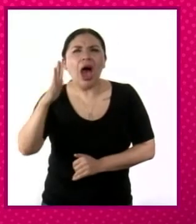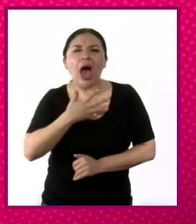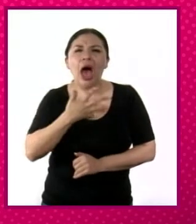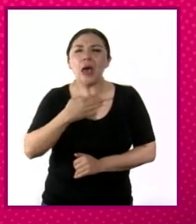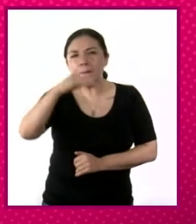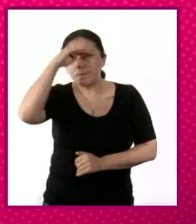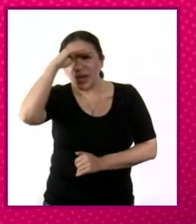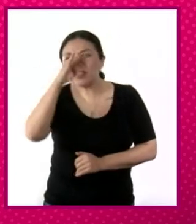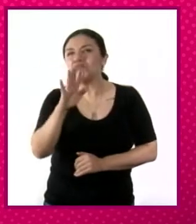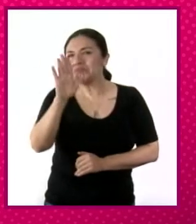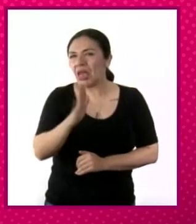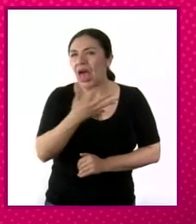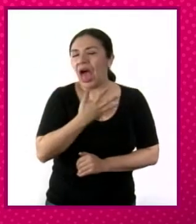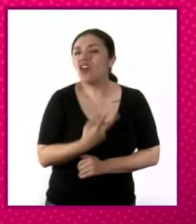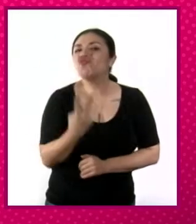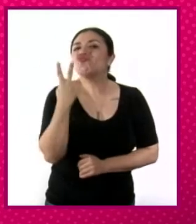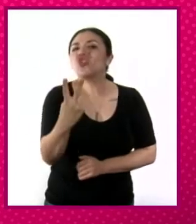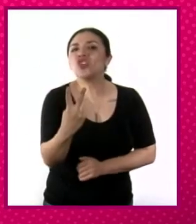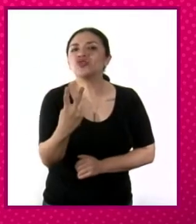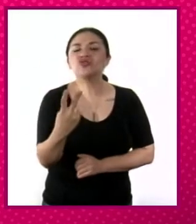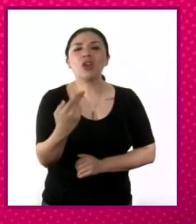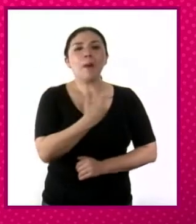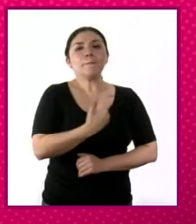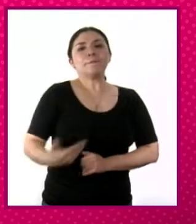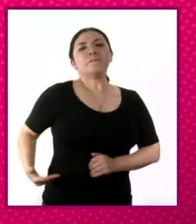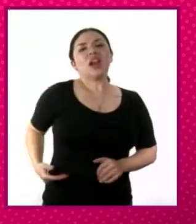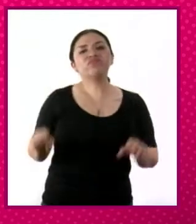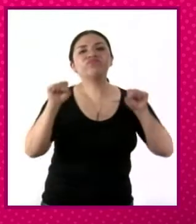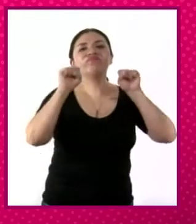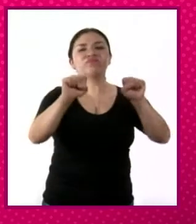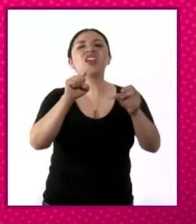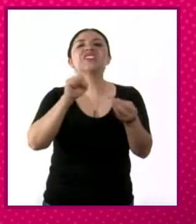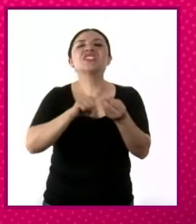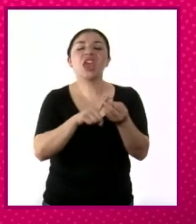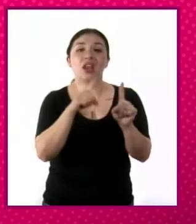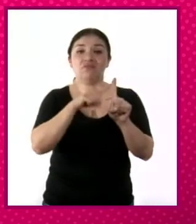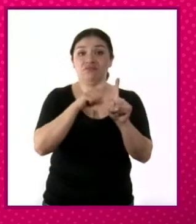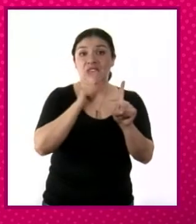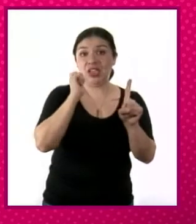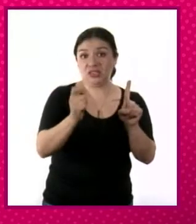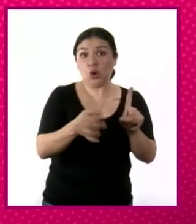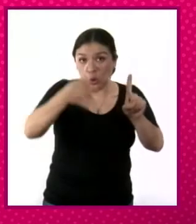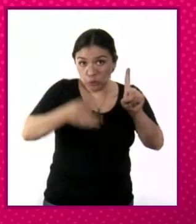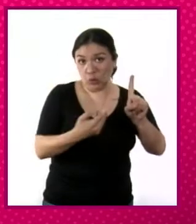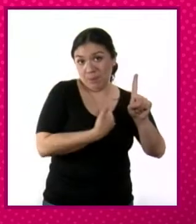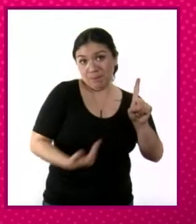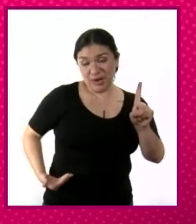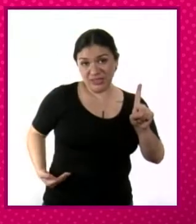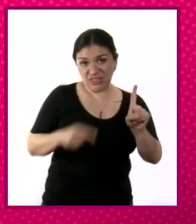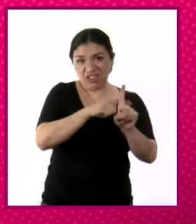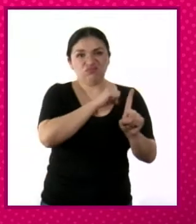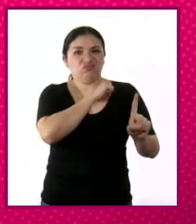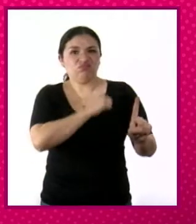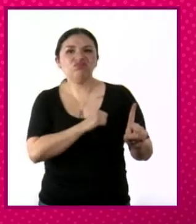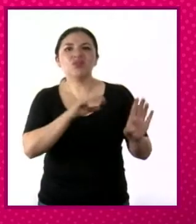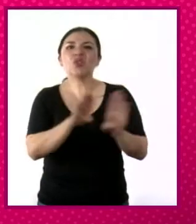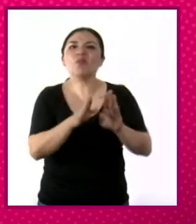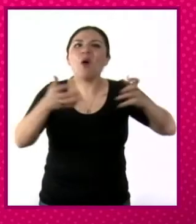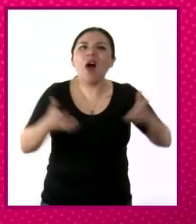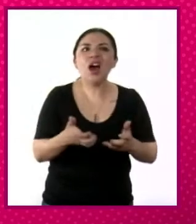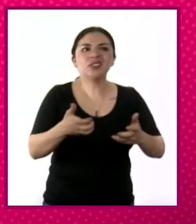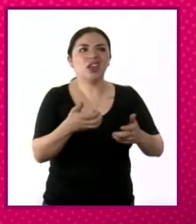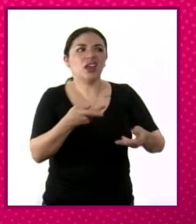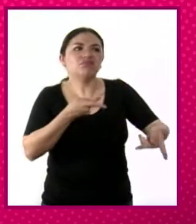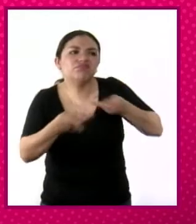asegura que hay dos cabezas al frente, ¿no?, del Estado. Una es el presidente que se encarga más como de las